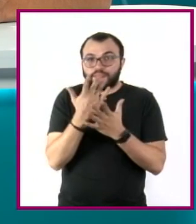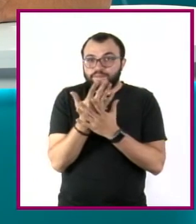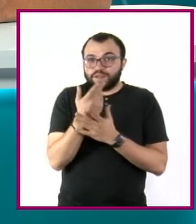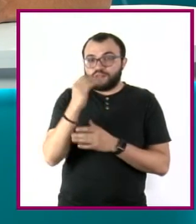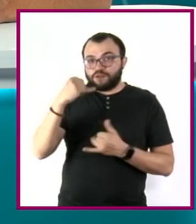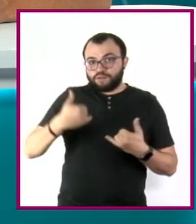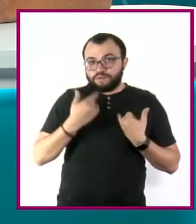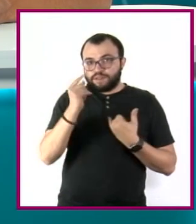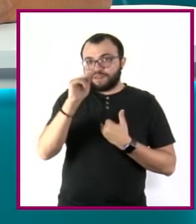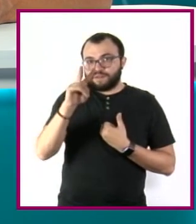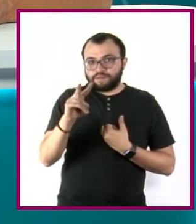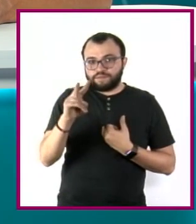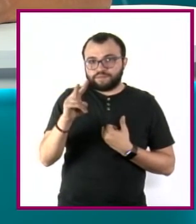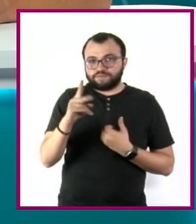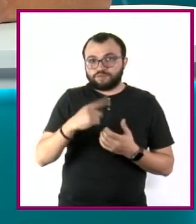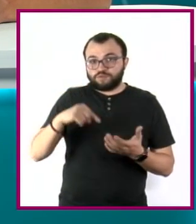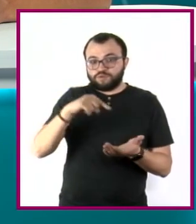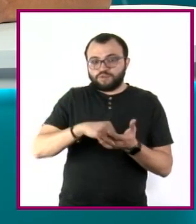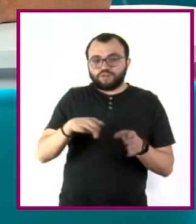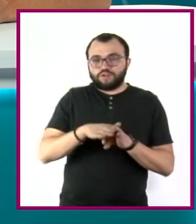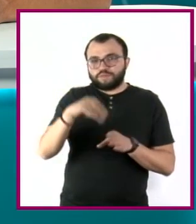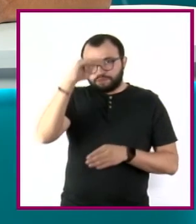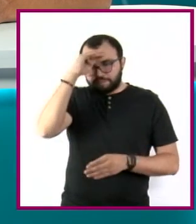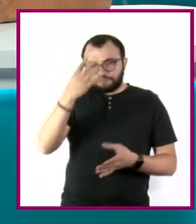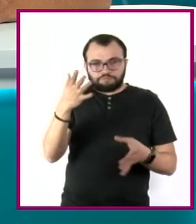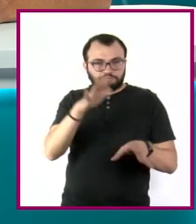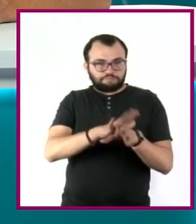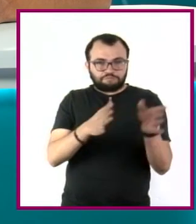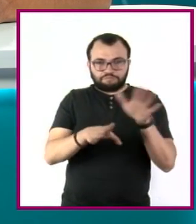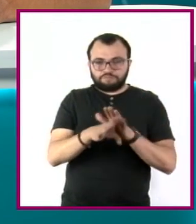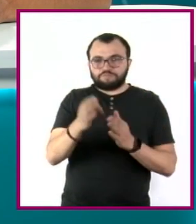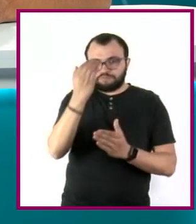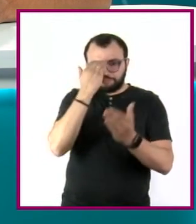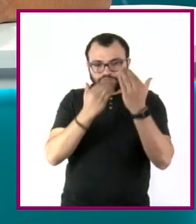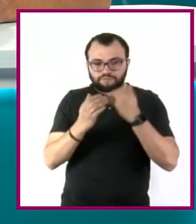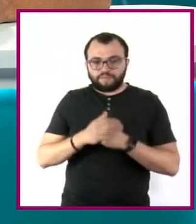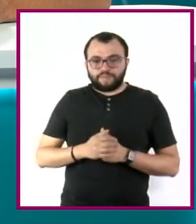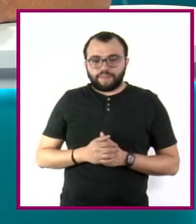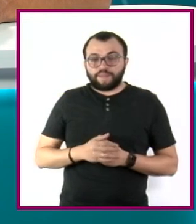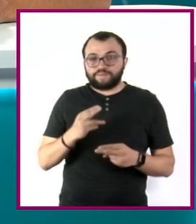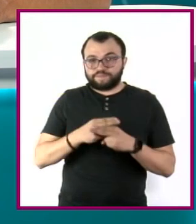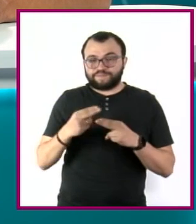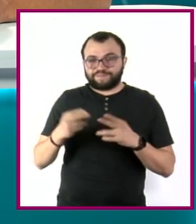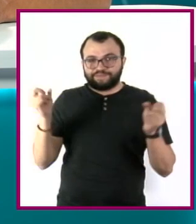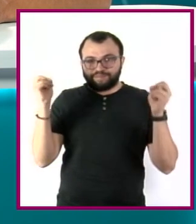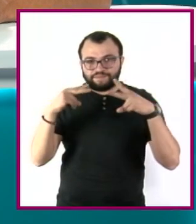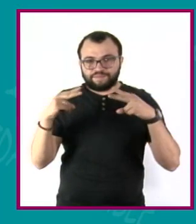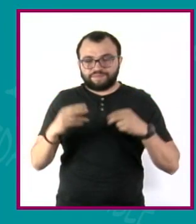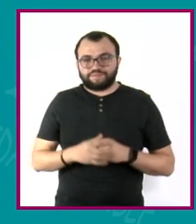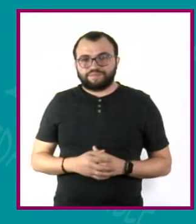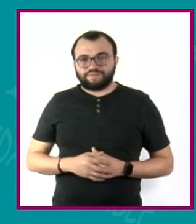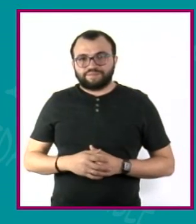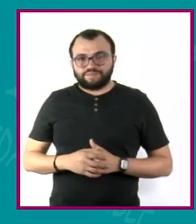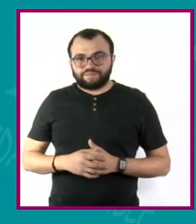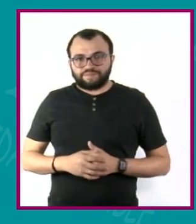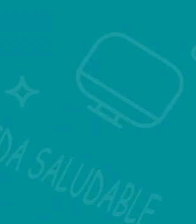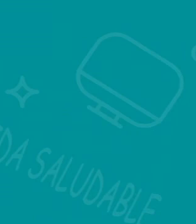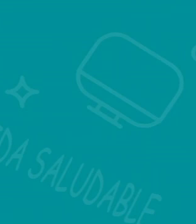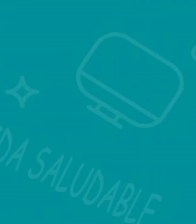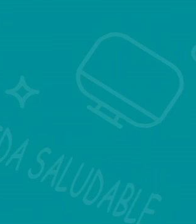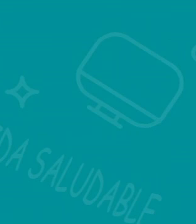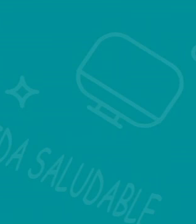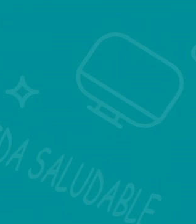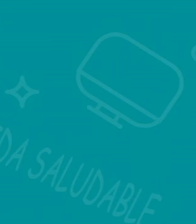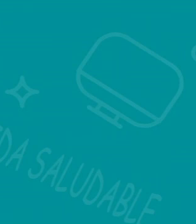Jóvenes en TV, un espacio de reflexión y construcción del conocimiento. ¡Hasta la próxima! Visítanos en